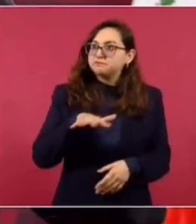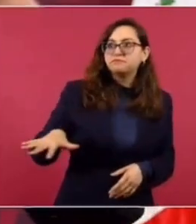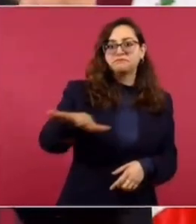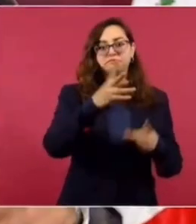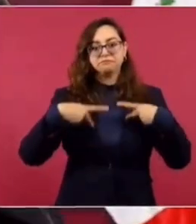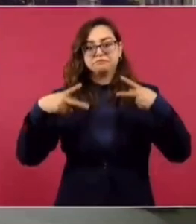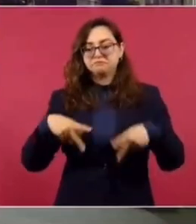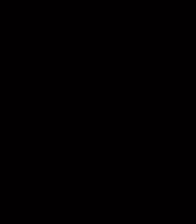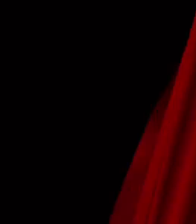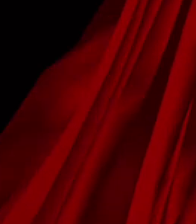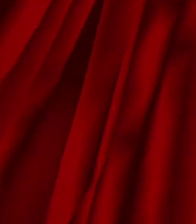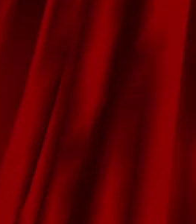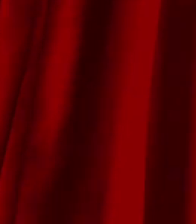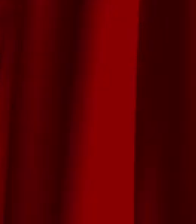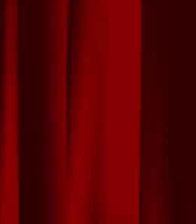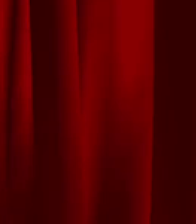vamos avanzando.